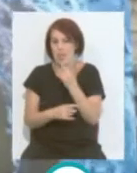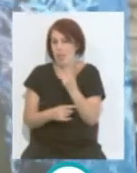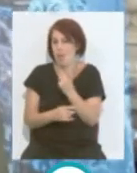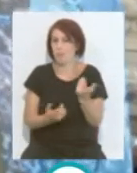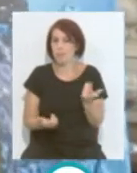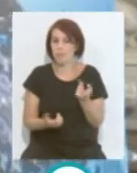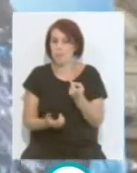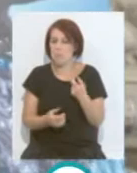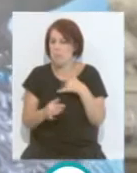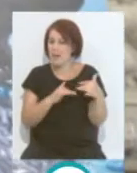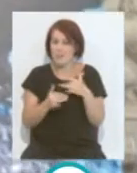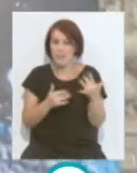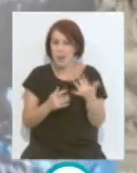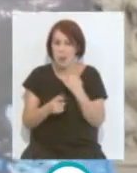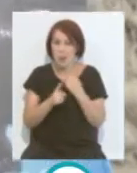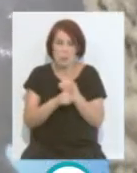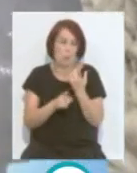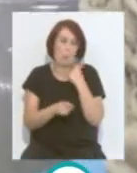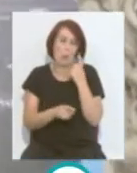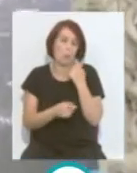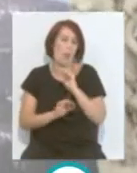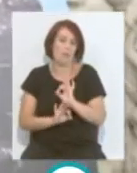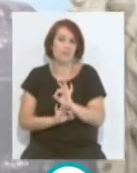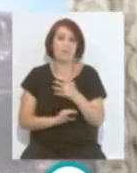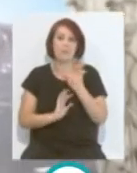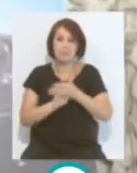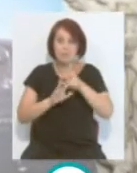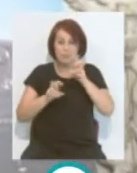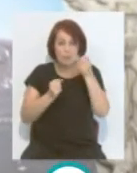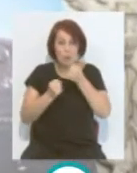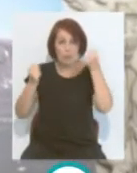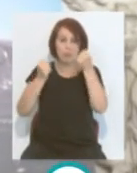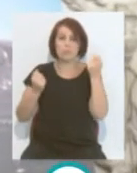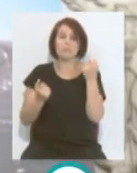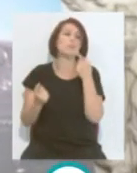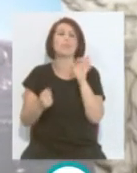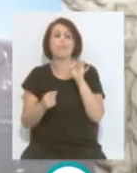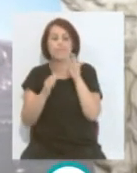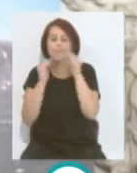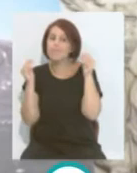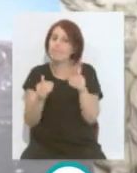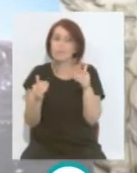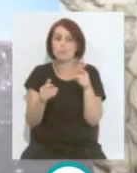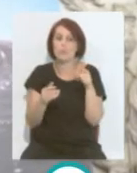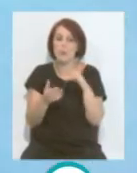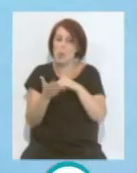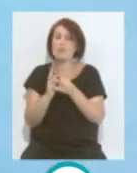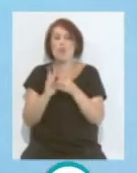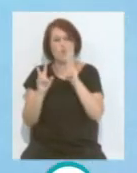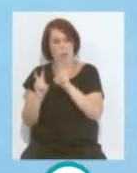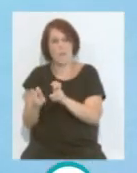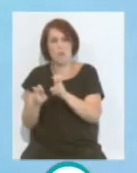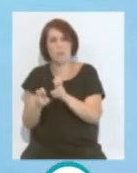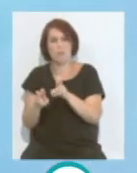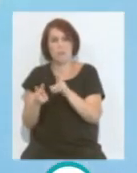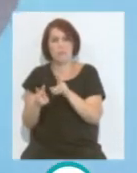ese partido que están acostumbrando. Hablando del trofeo, yo creo que merece centrar mucho más la atención en ese nuevo proyecto que existe